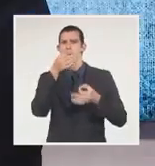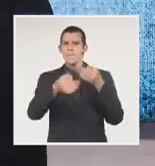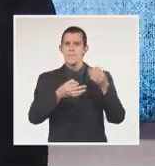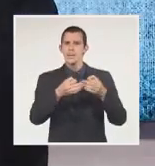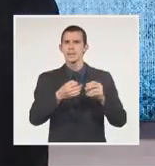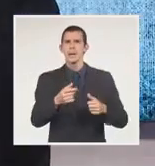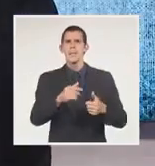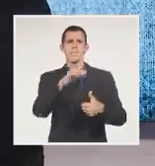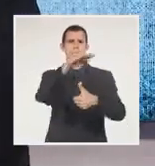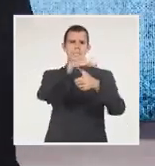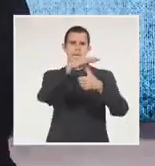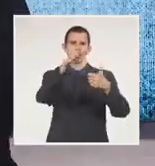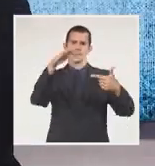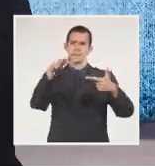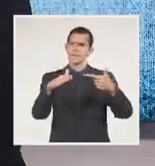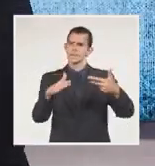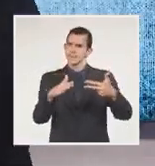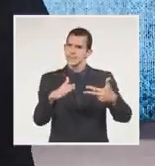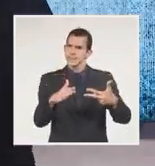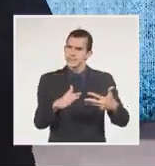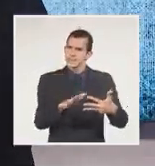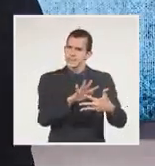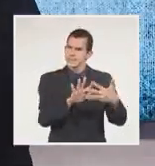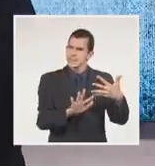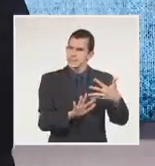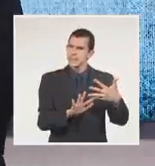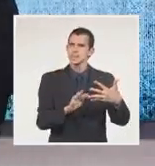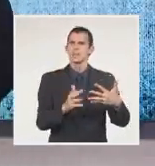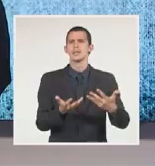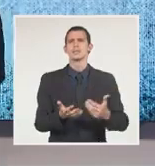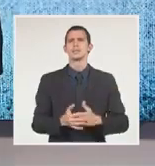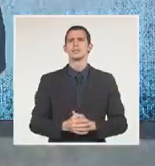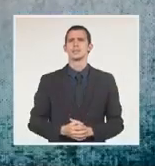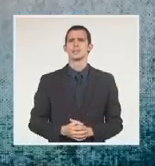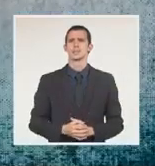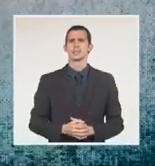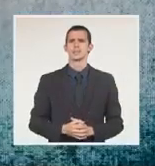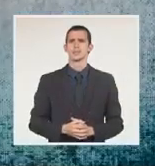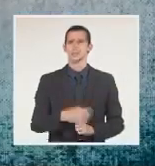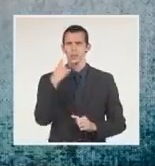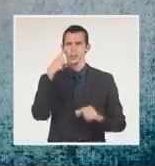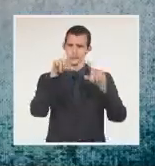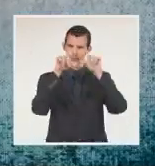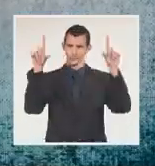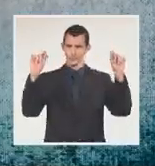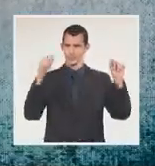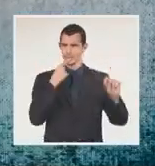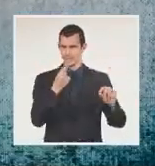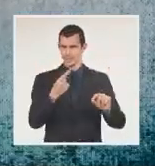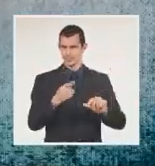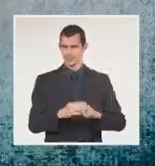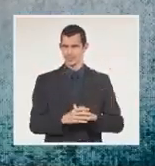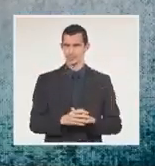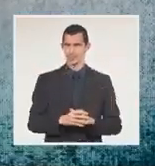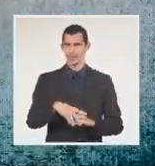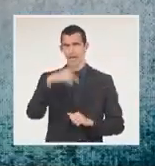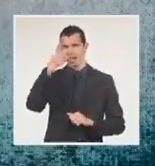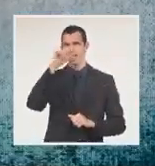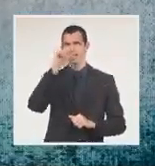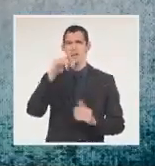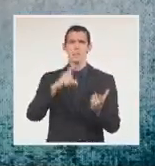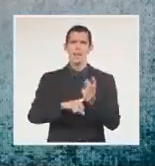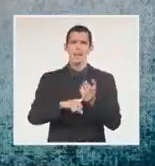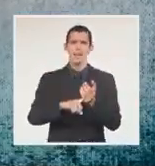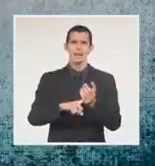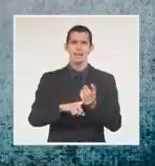es así, es de esta forma, autodefensa del pueblo, ADP, que es, bueno, es un plan de guerrilla, tienen escalones de mando, y se fragua,